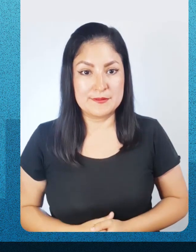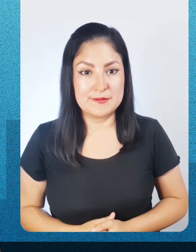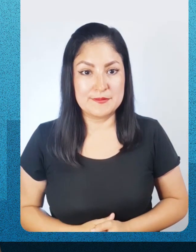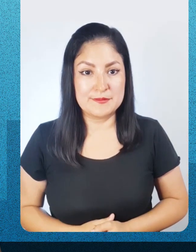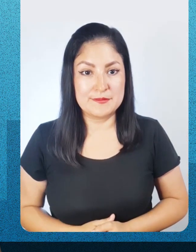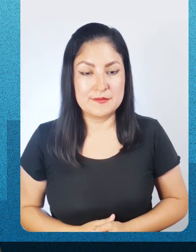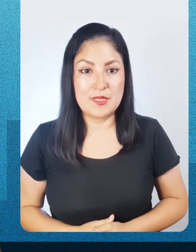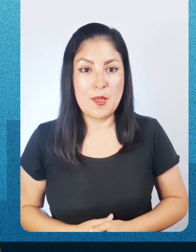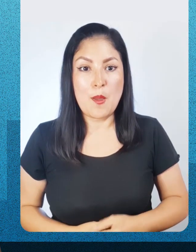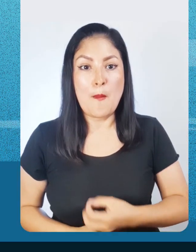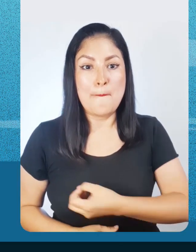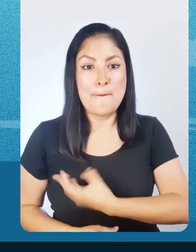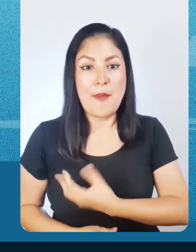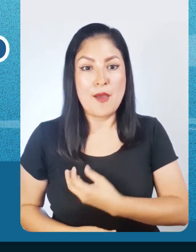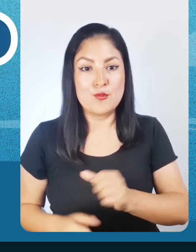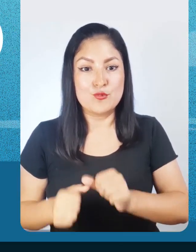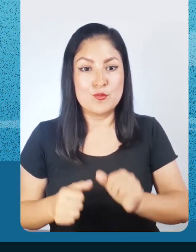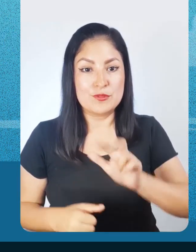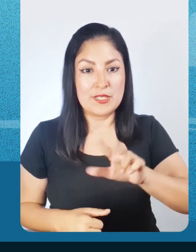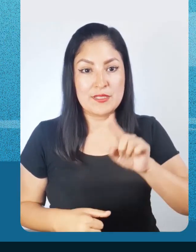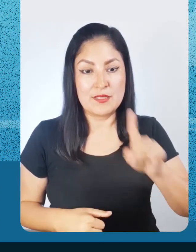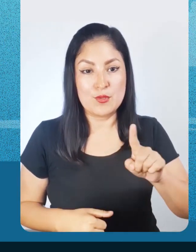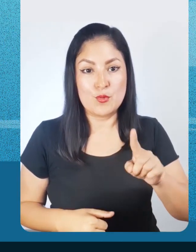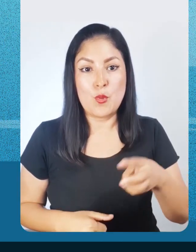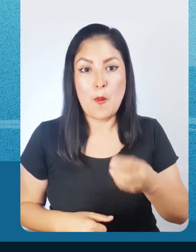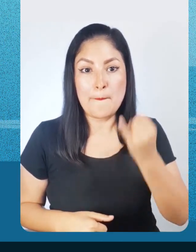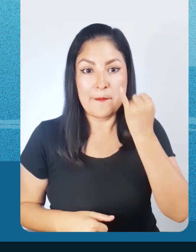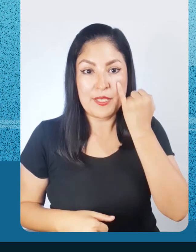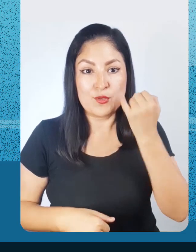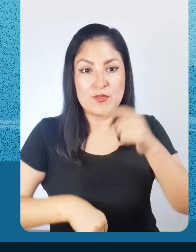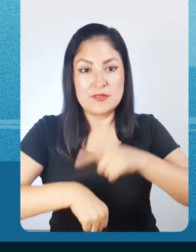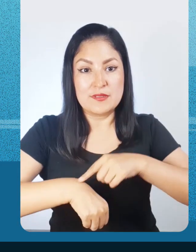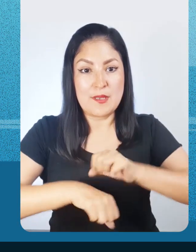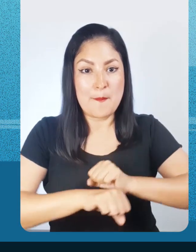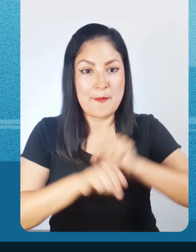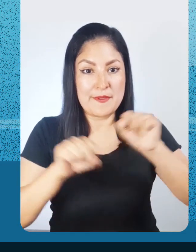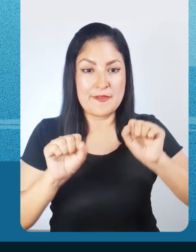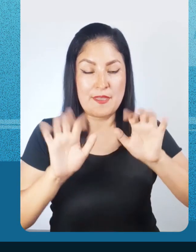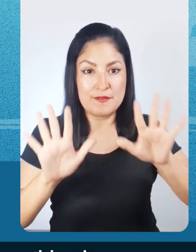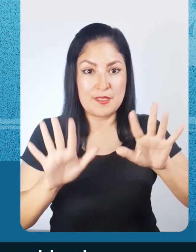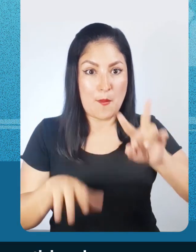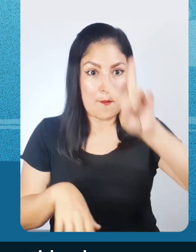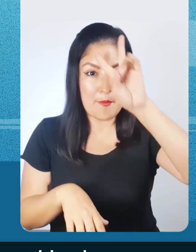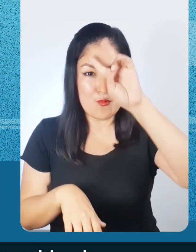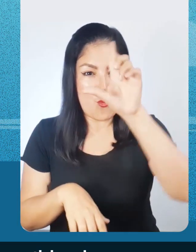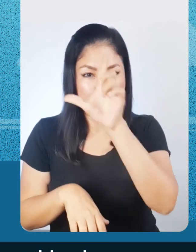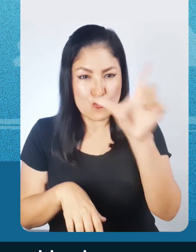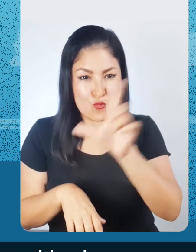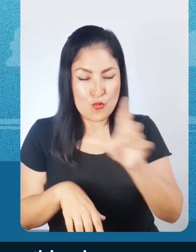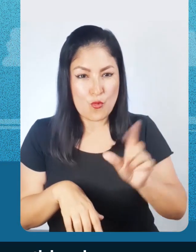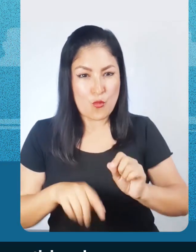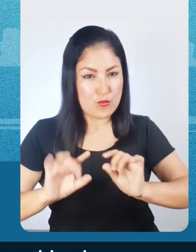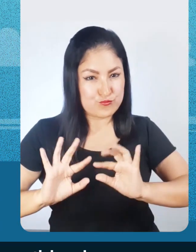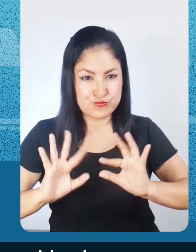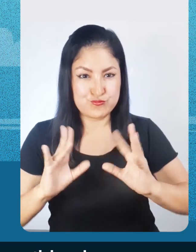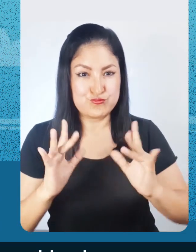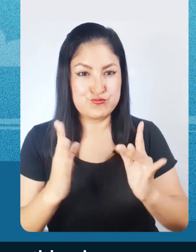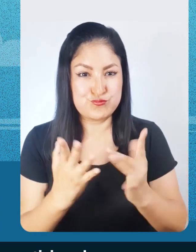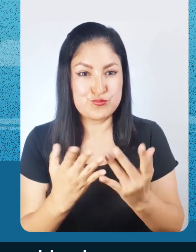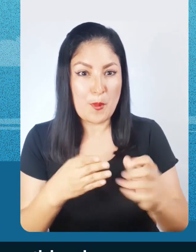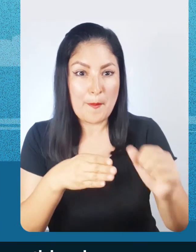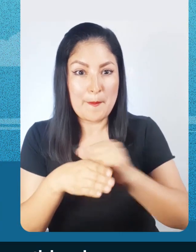utiliza mascarilla. Este miércoles 31 de mayo, a las 10 de la mañana, prepárate y orgánízate para evitar